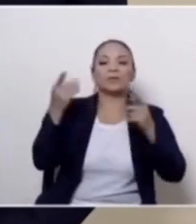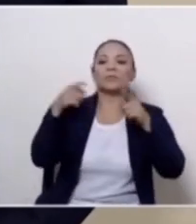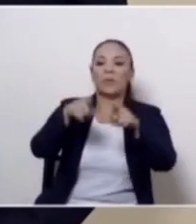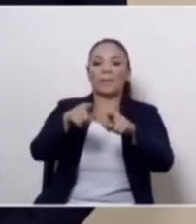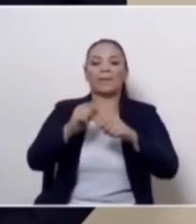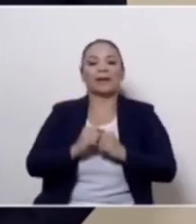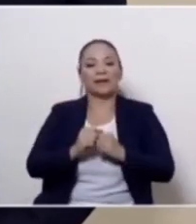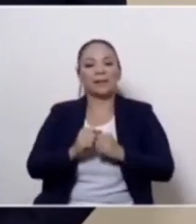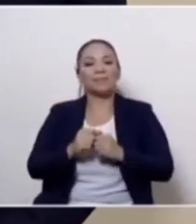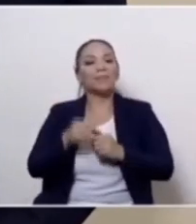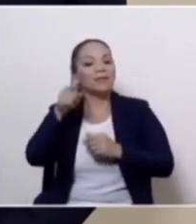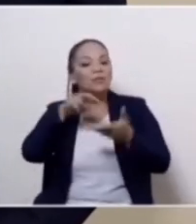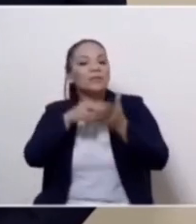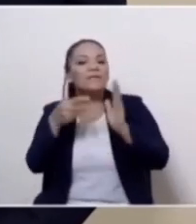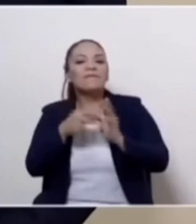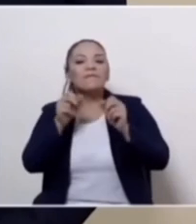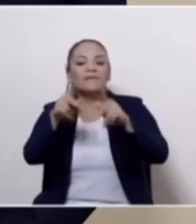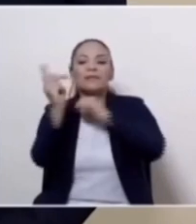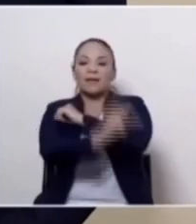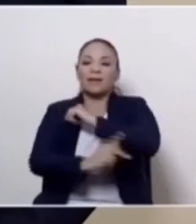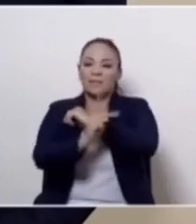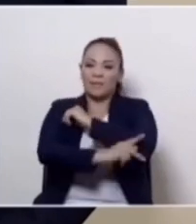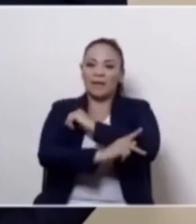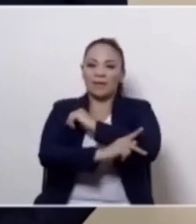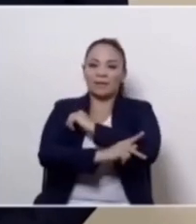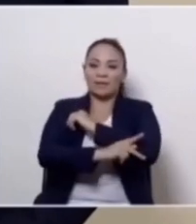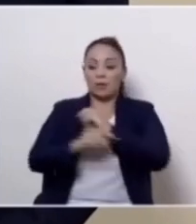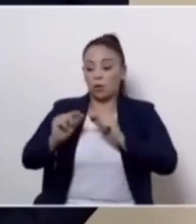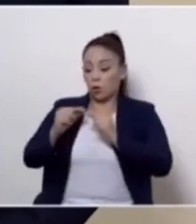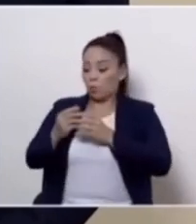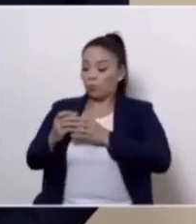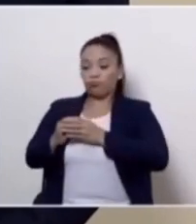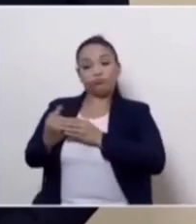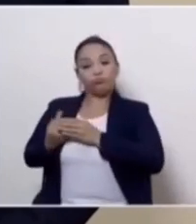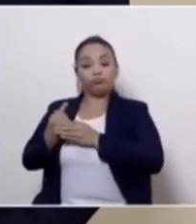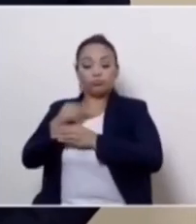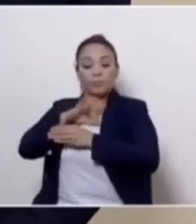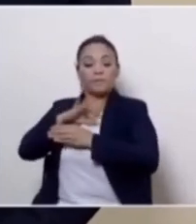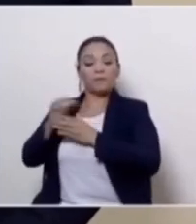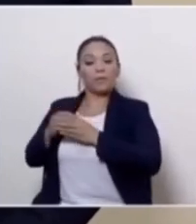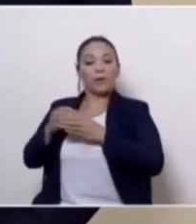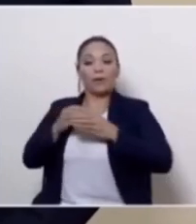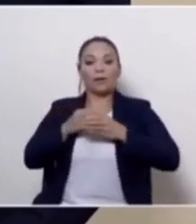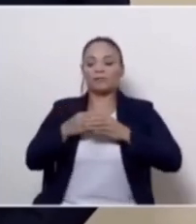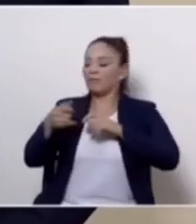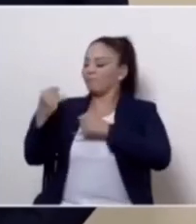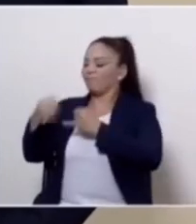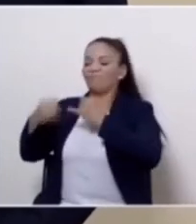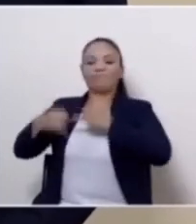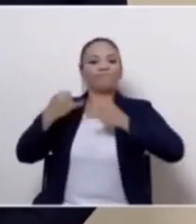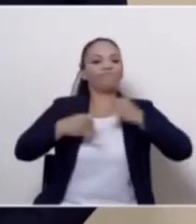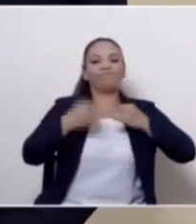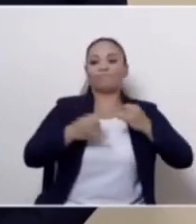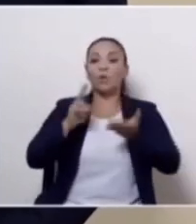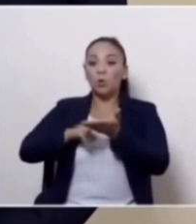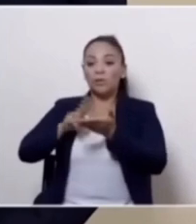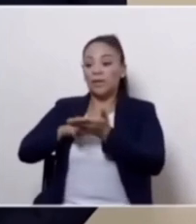Esto le va a permitir al país combatir monopolios, ya que se eliminan esos contratos exclusivos.